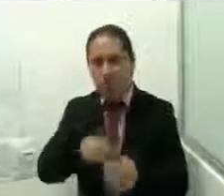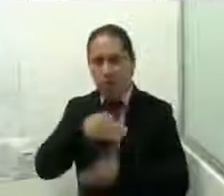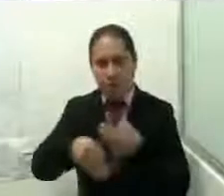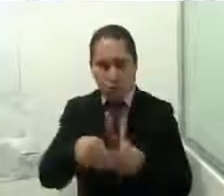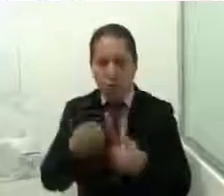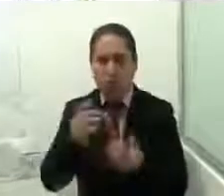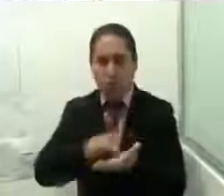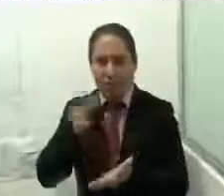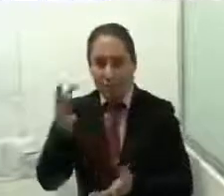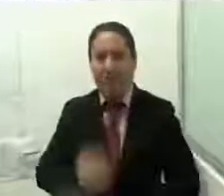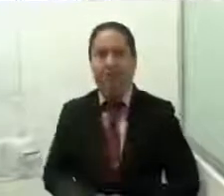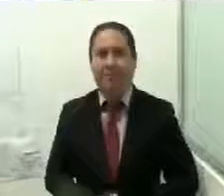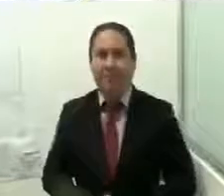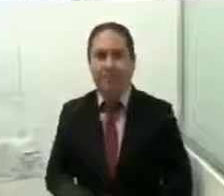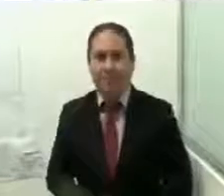gracias.